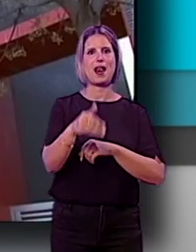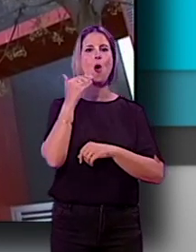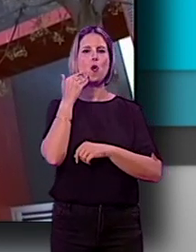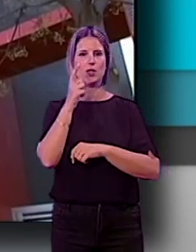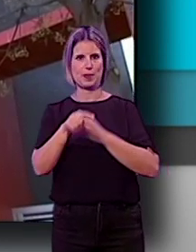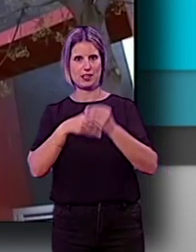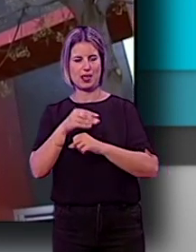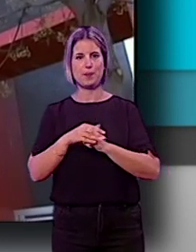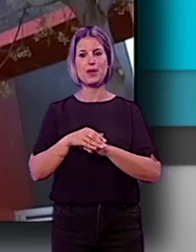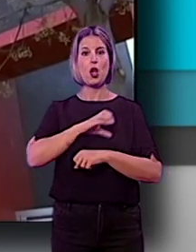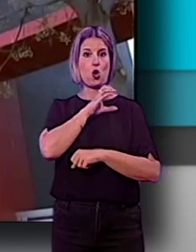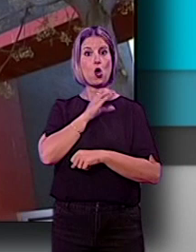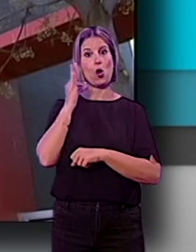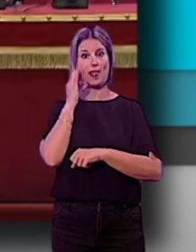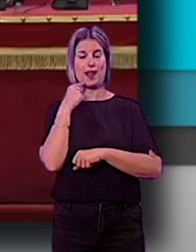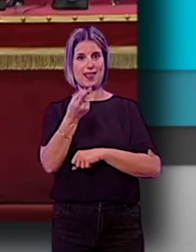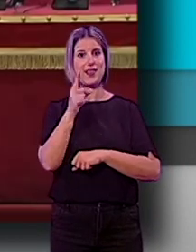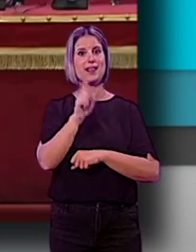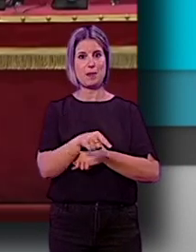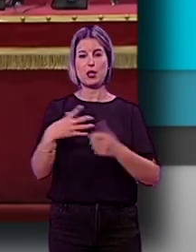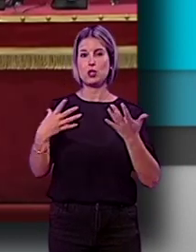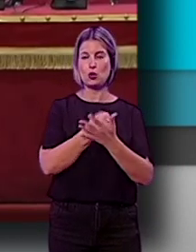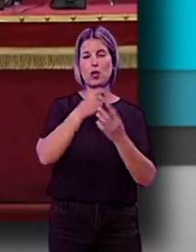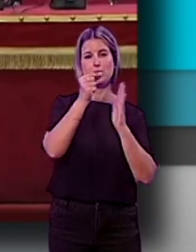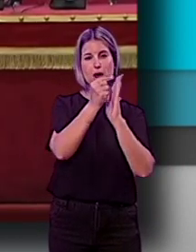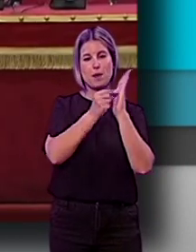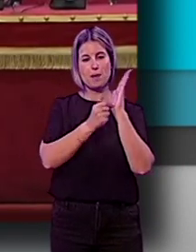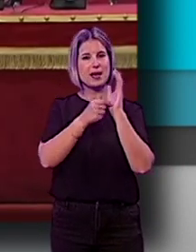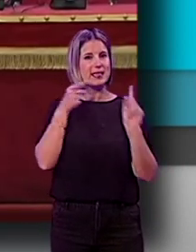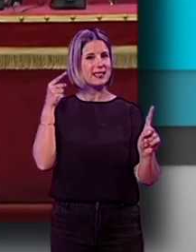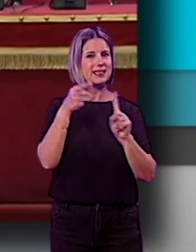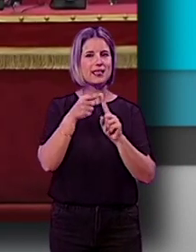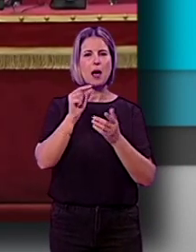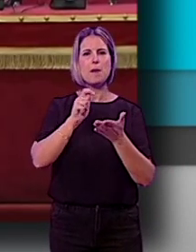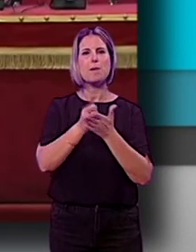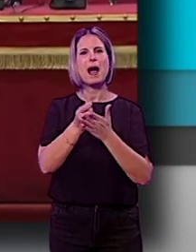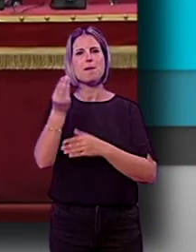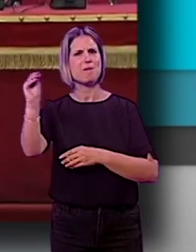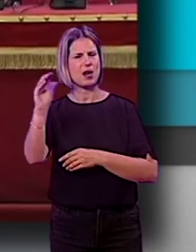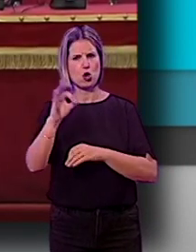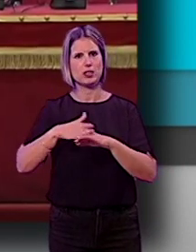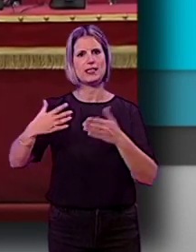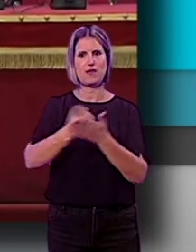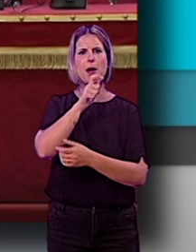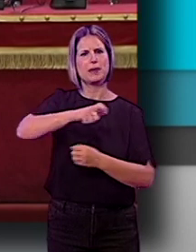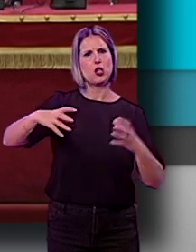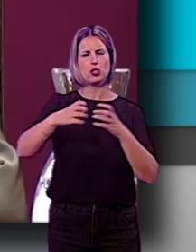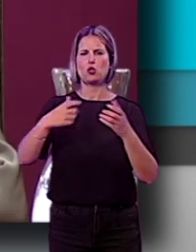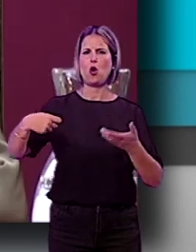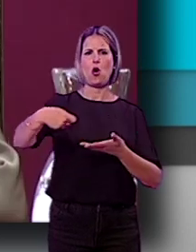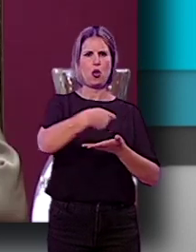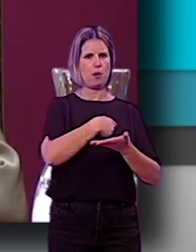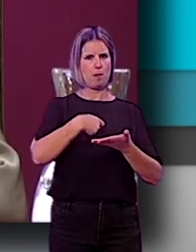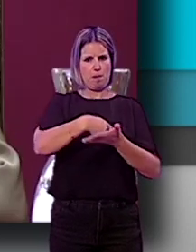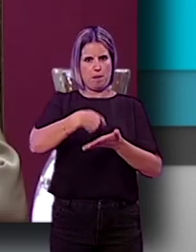de julio. Payarés ha afirmado además que todas estas medidas pretenden que no se pague más, sino que paguen todos, lo que les ayudará a sanear la